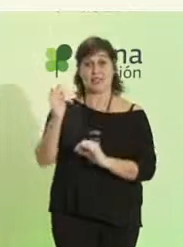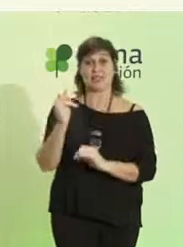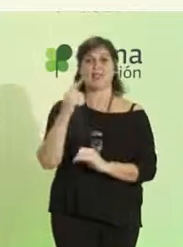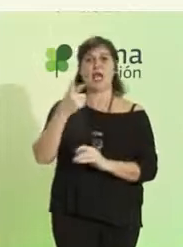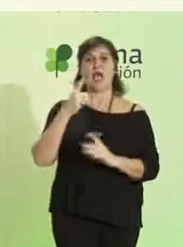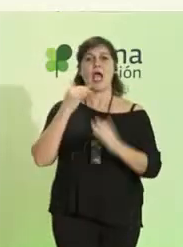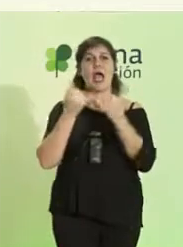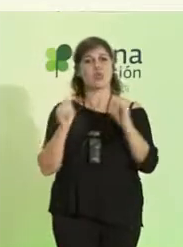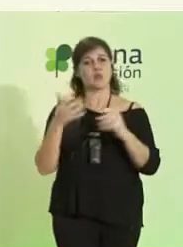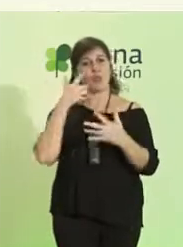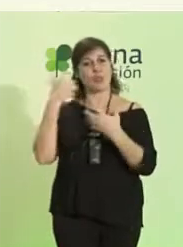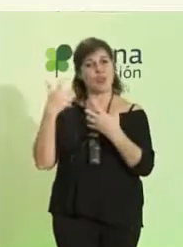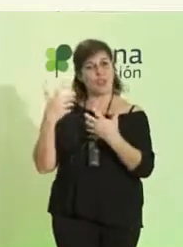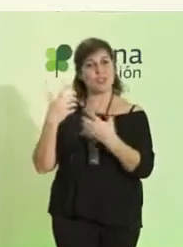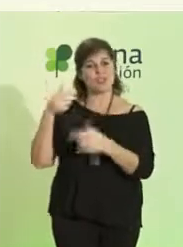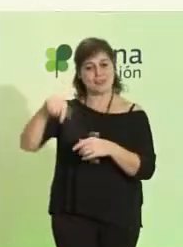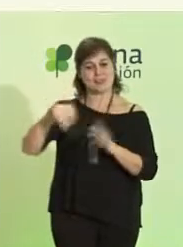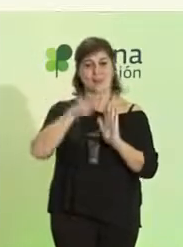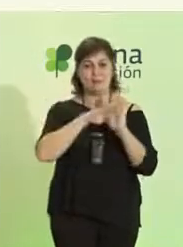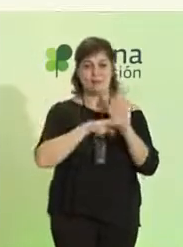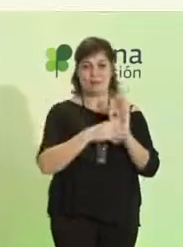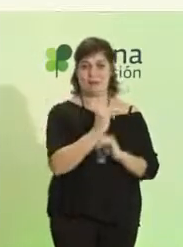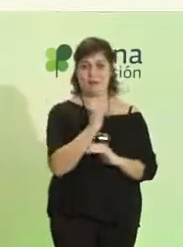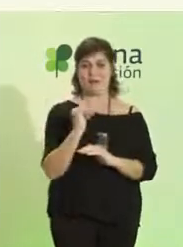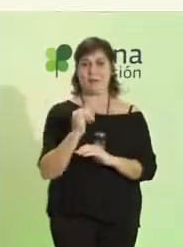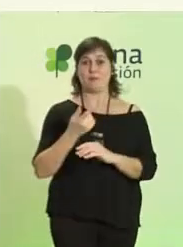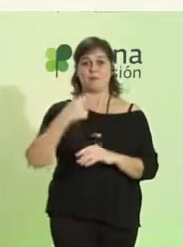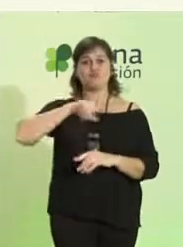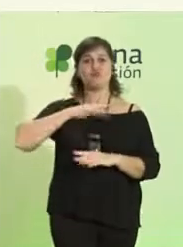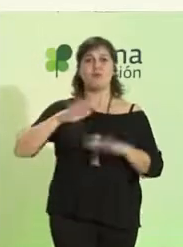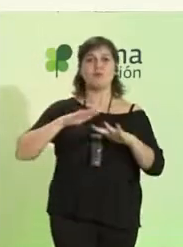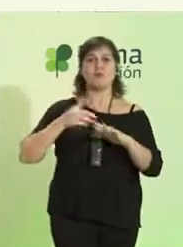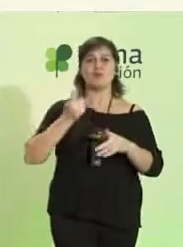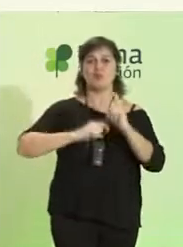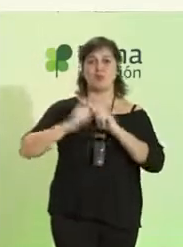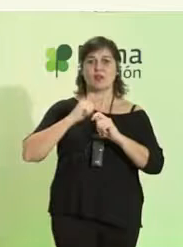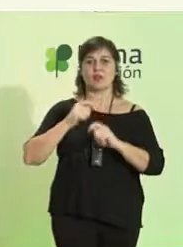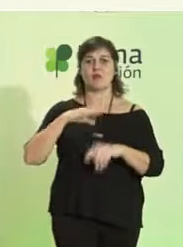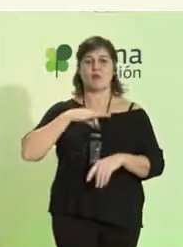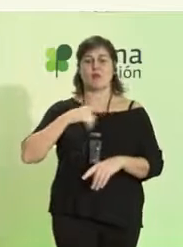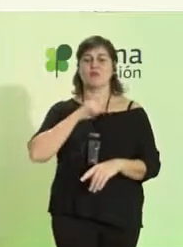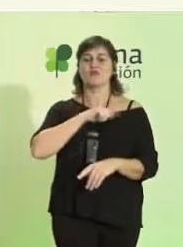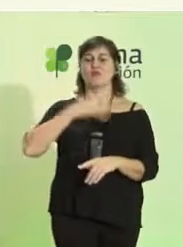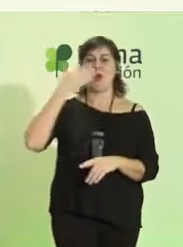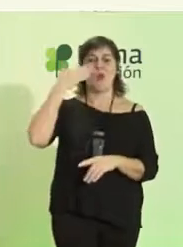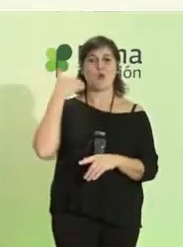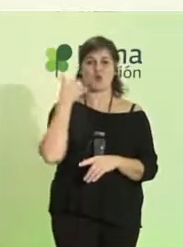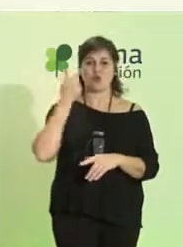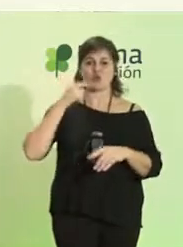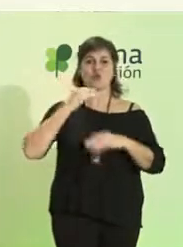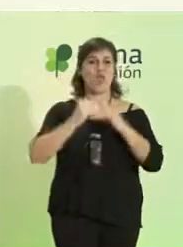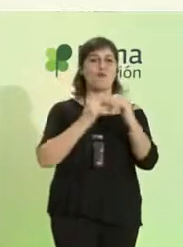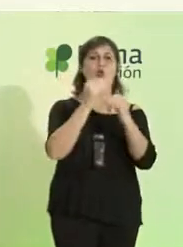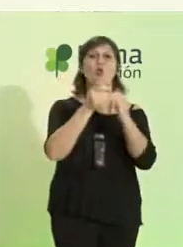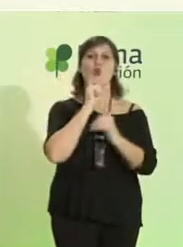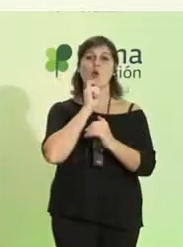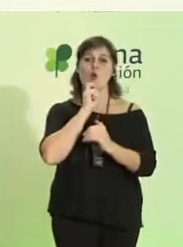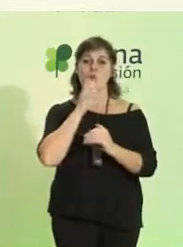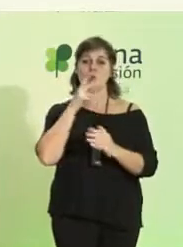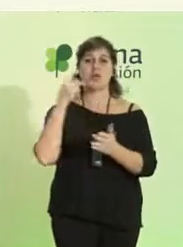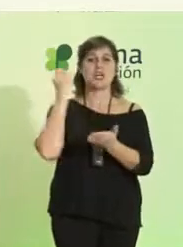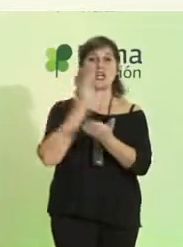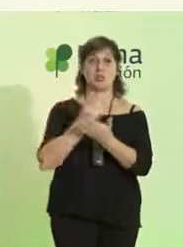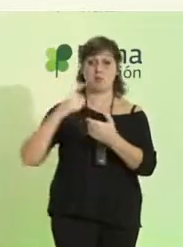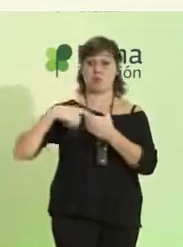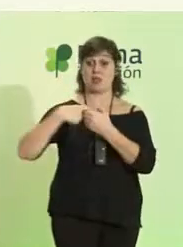actuaciones previstas en el programa. Somos un movimiento asociativo que puede sentirse orgulloso de su evolución ante el reto